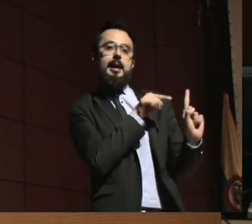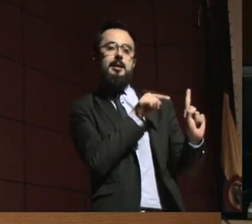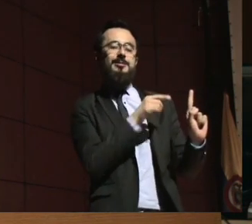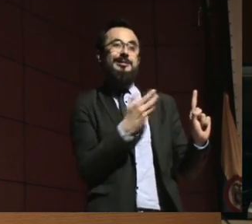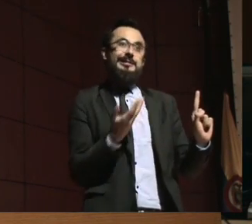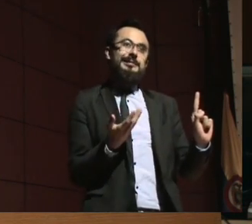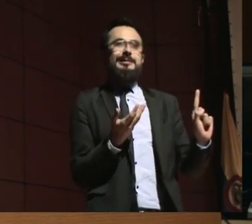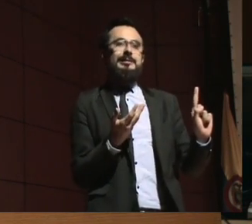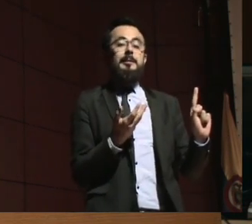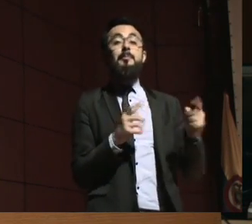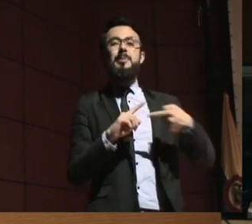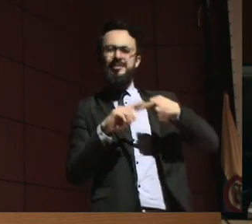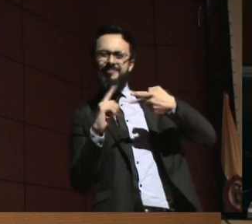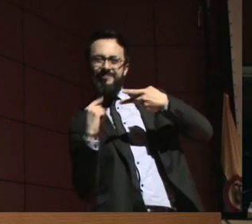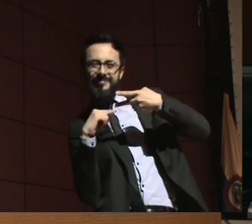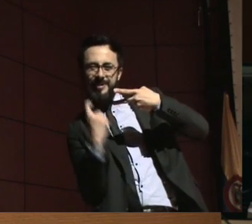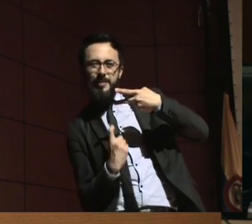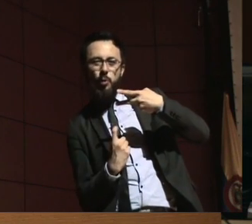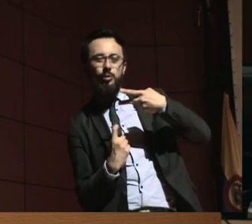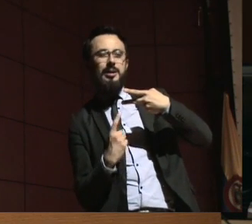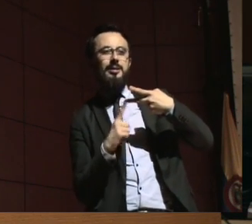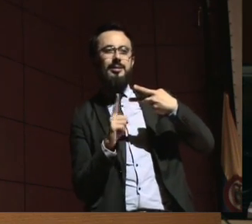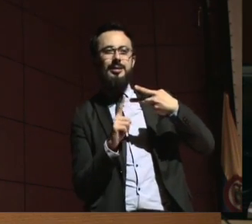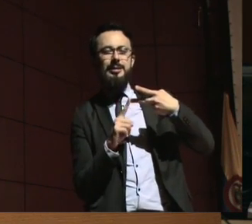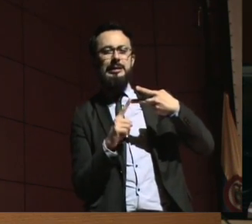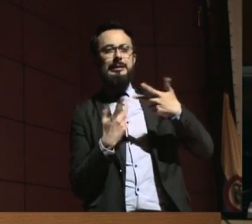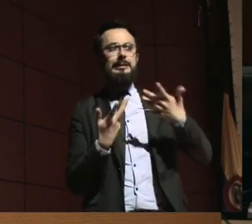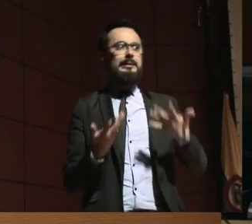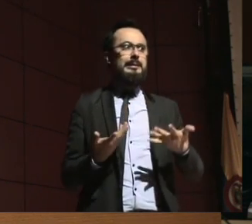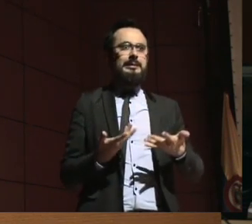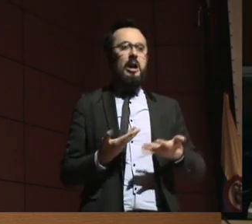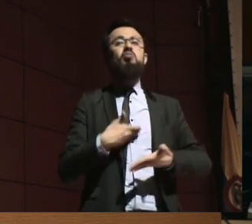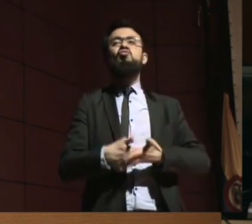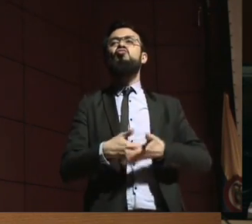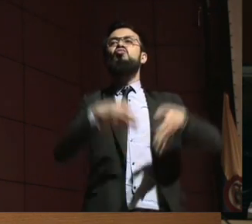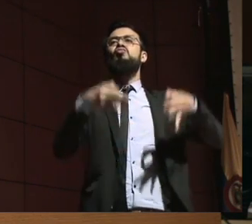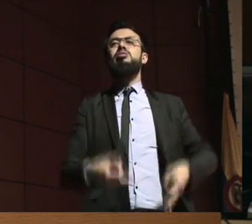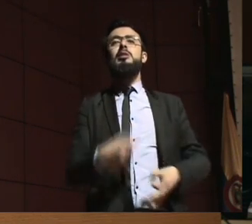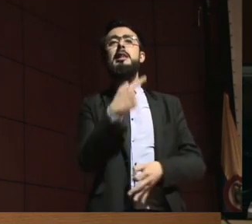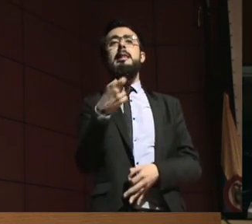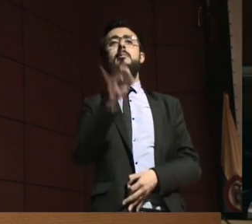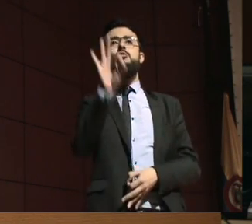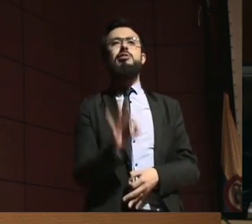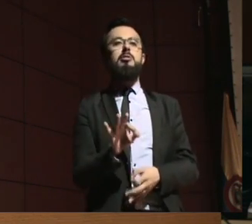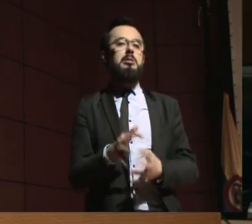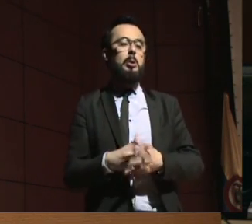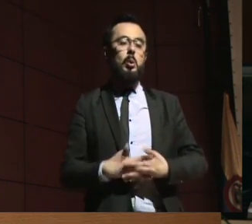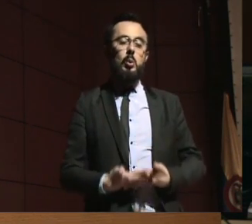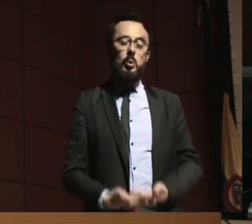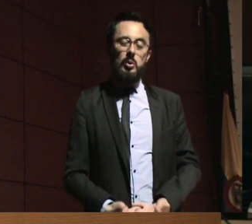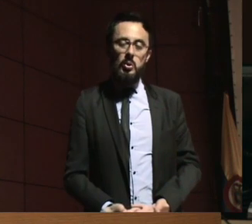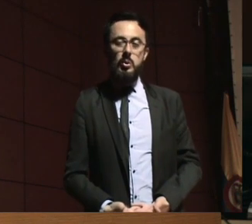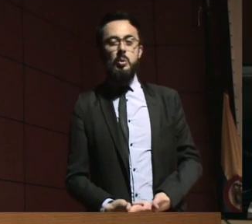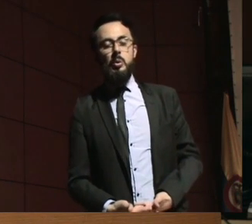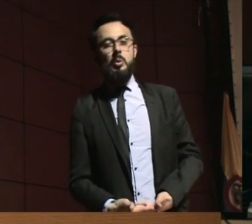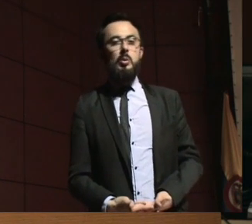segunda parte de la pregunta, cómo garantizamos eso, no podríamos pensar que esto fuera un tema